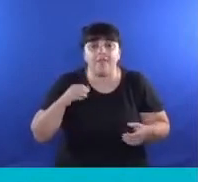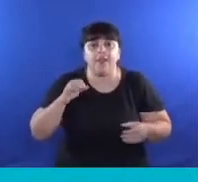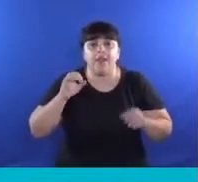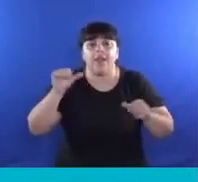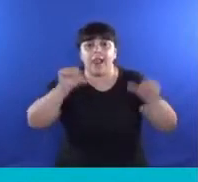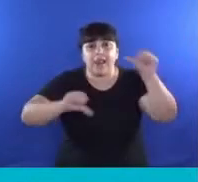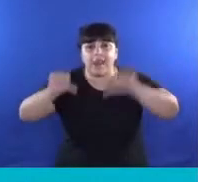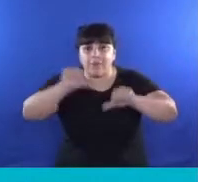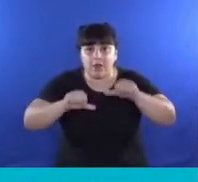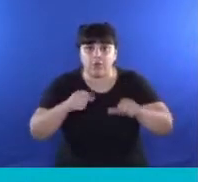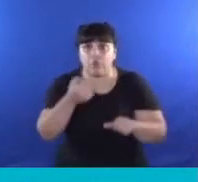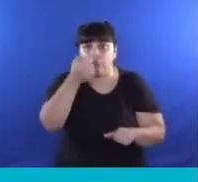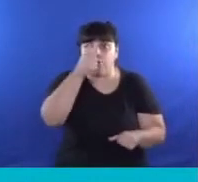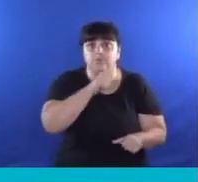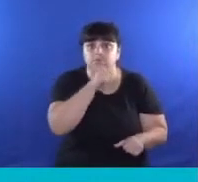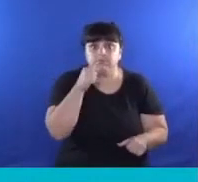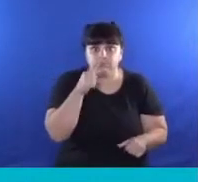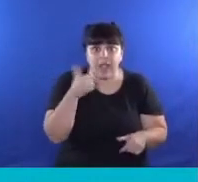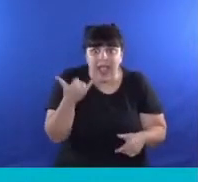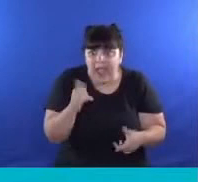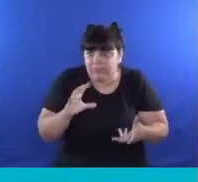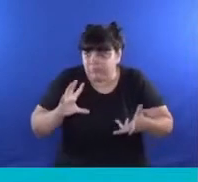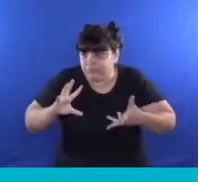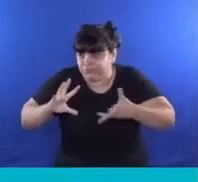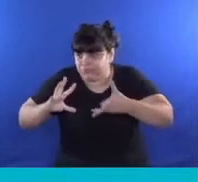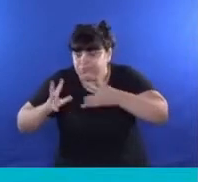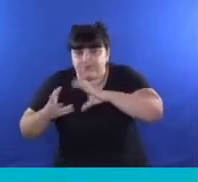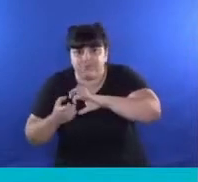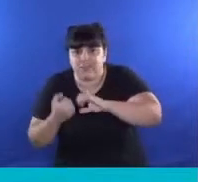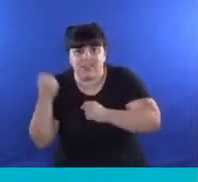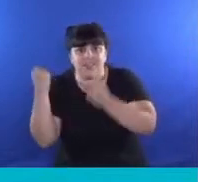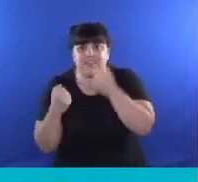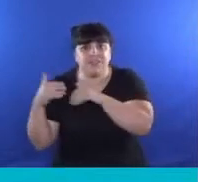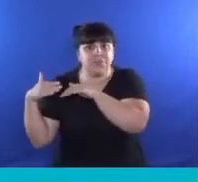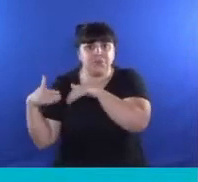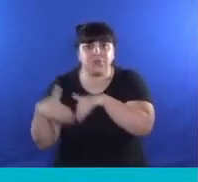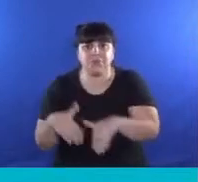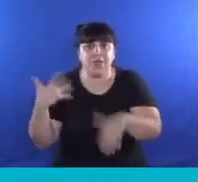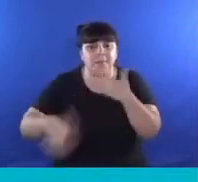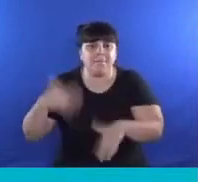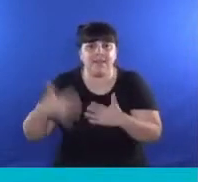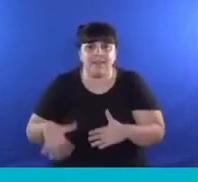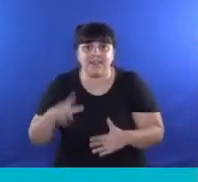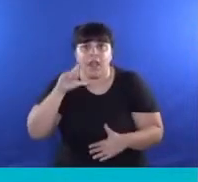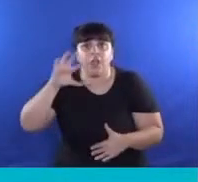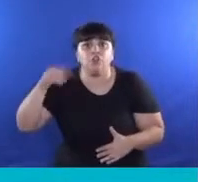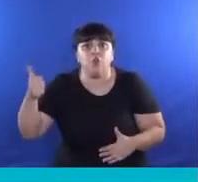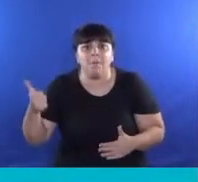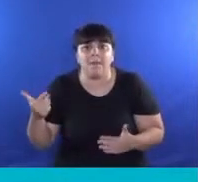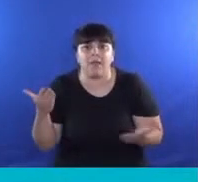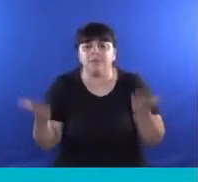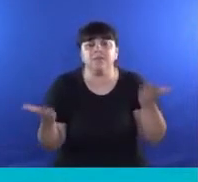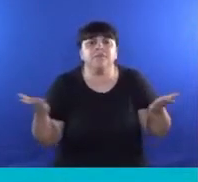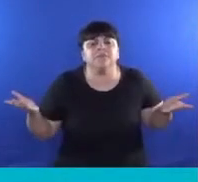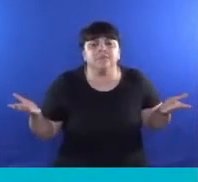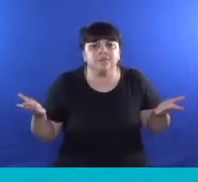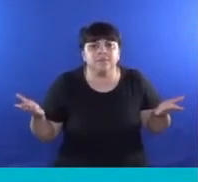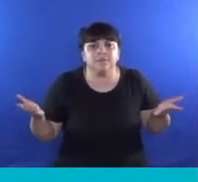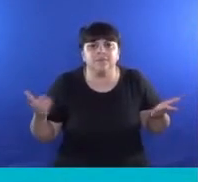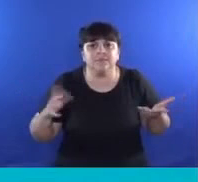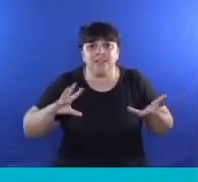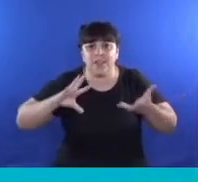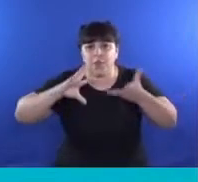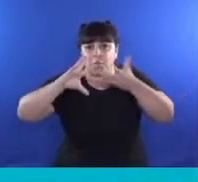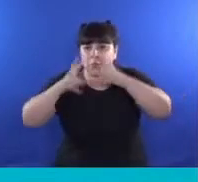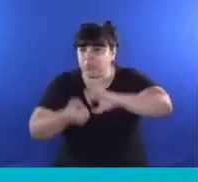cuando tiene una crisis fenomenal con urgencias en IOMA. Una crisis